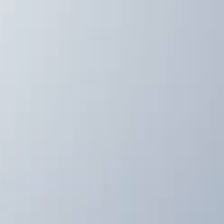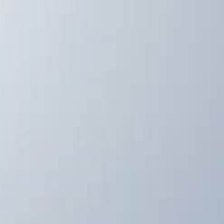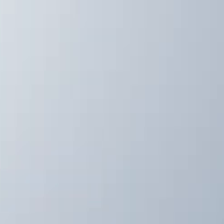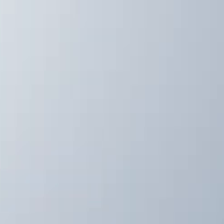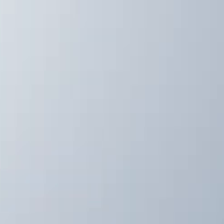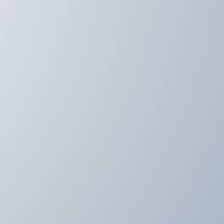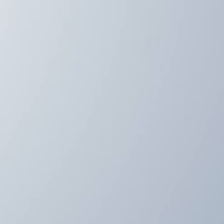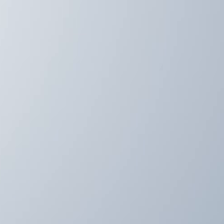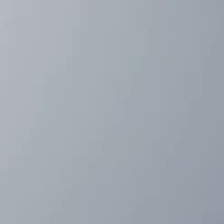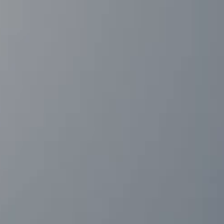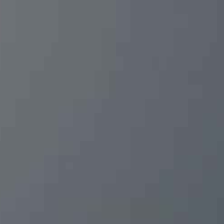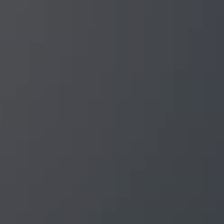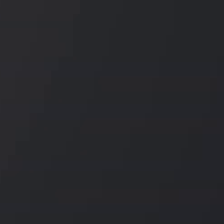¡Gracias! ¡Gracias! ¡Gracias! ¡Gracias!